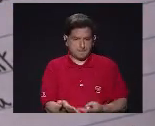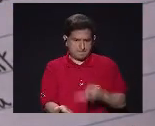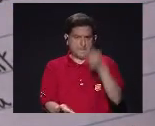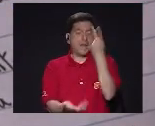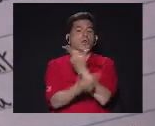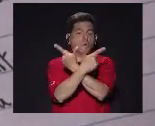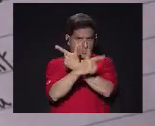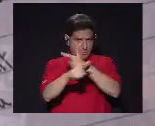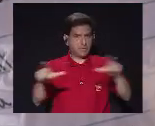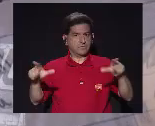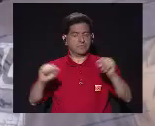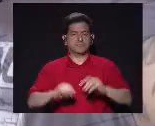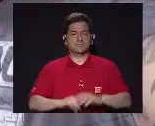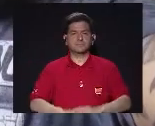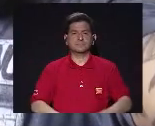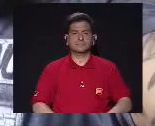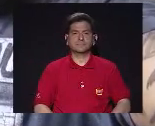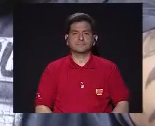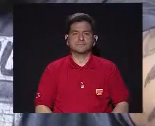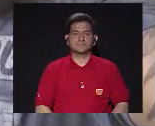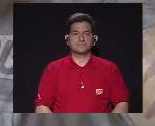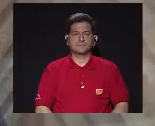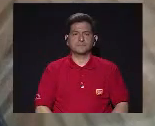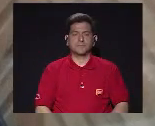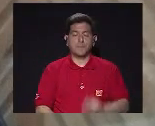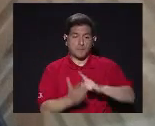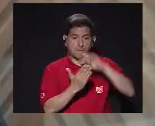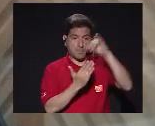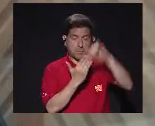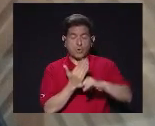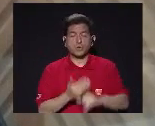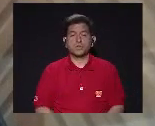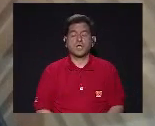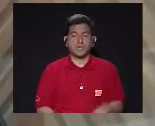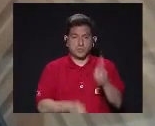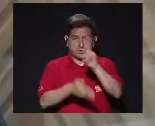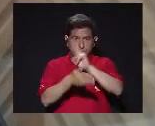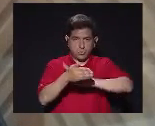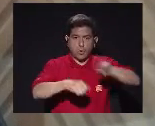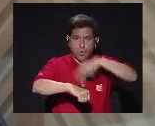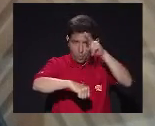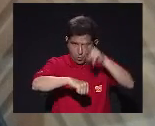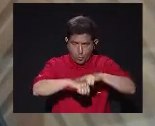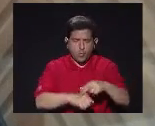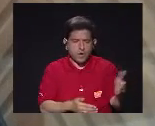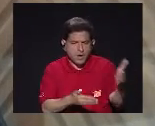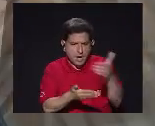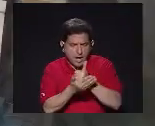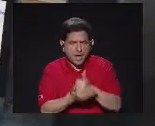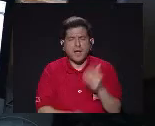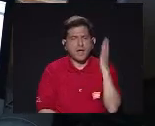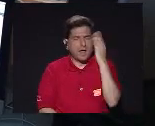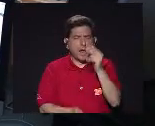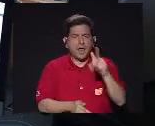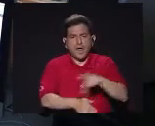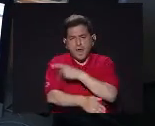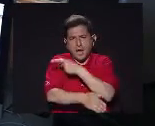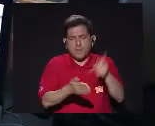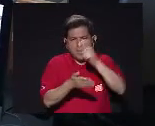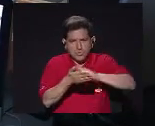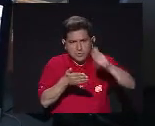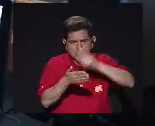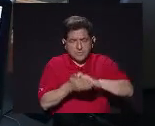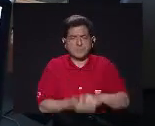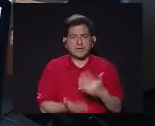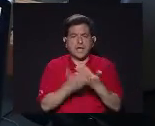a valorar la libertad Un proyecto de la Universidad Nacional Recopiló hermosos